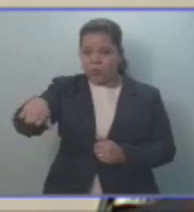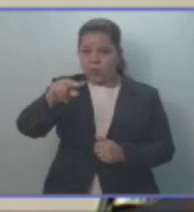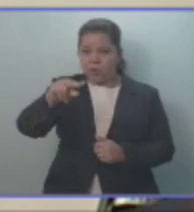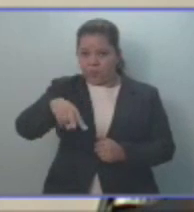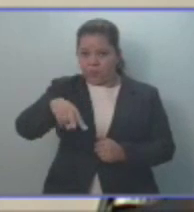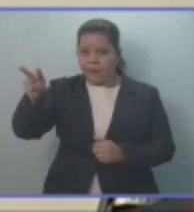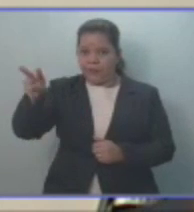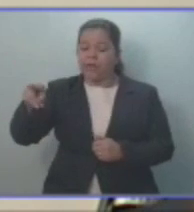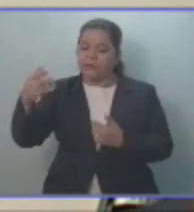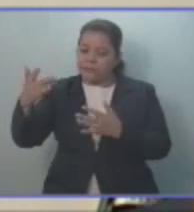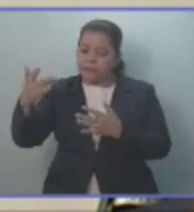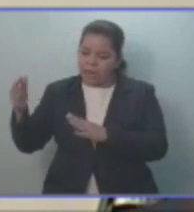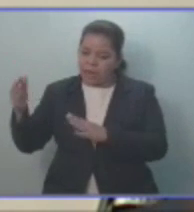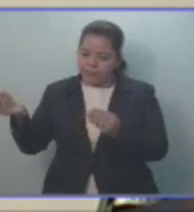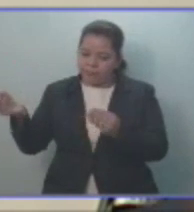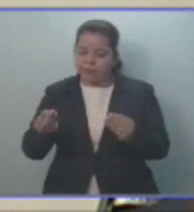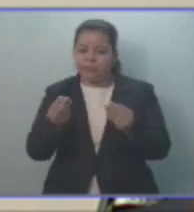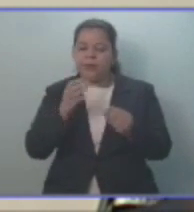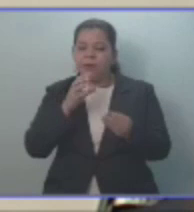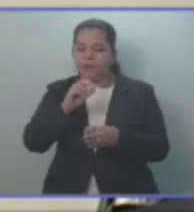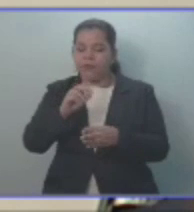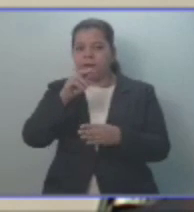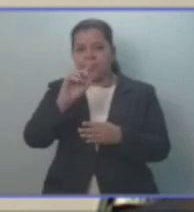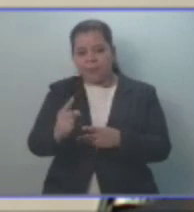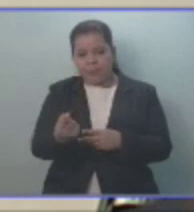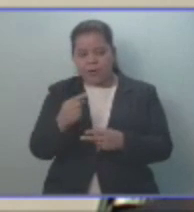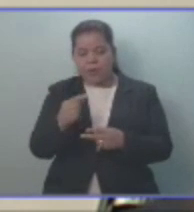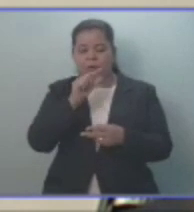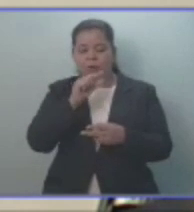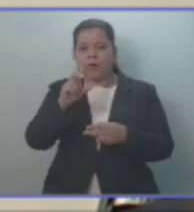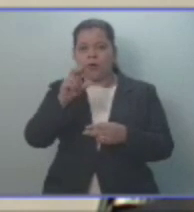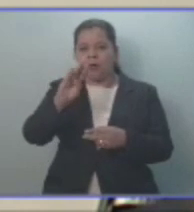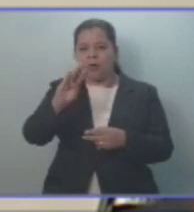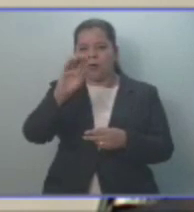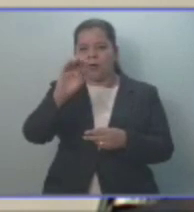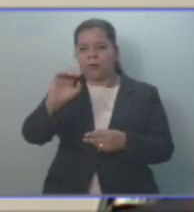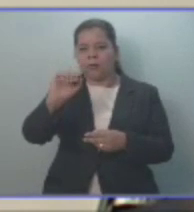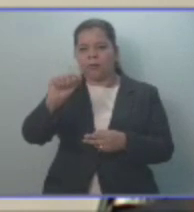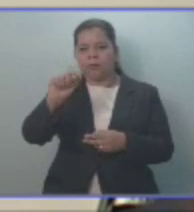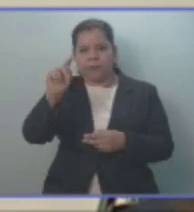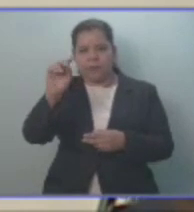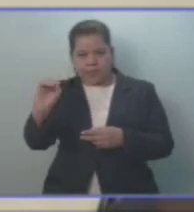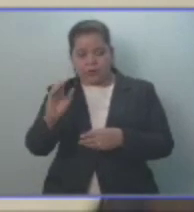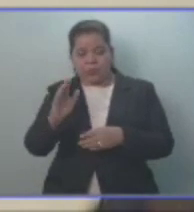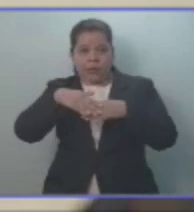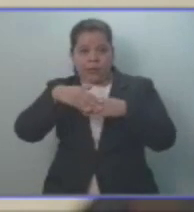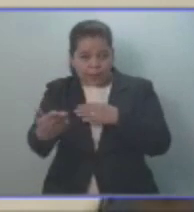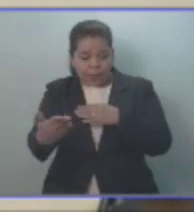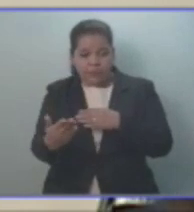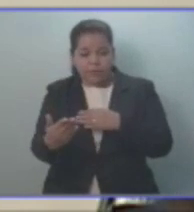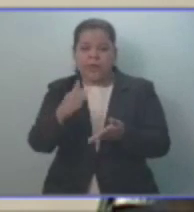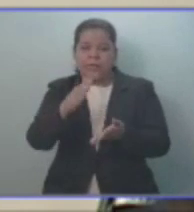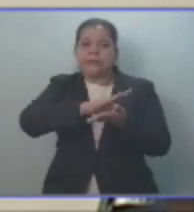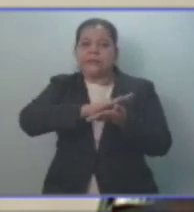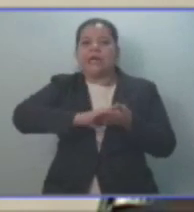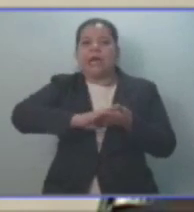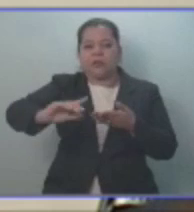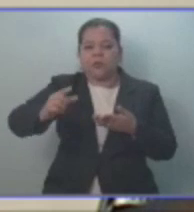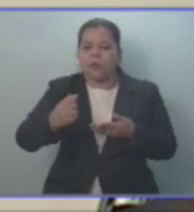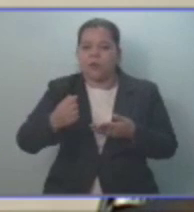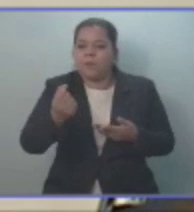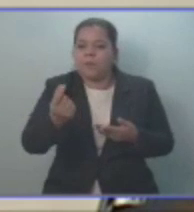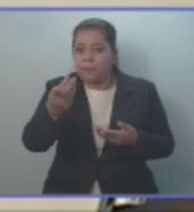que le ha elevado a la calidad de Beato primero y el próximo domingo le elevará a la calidad de Santo.